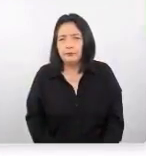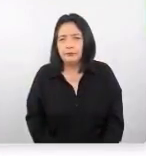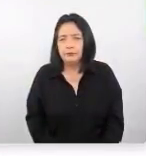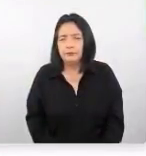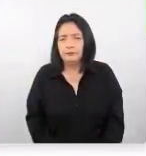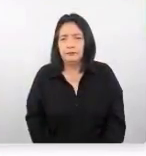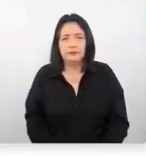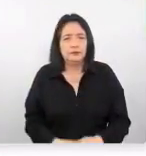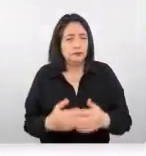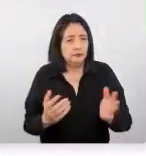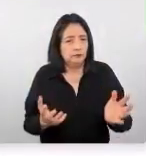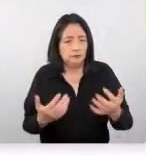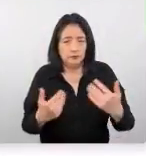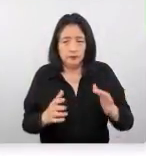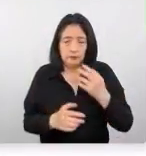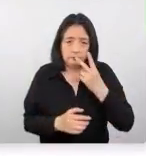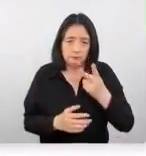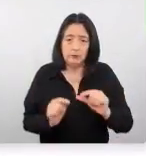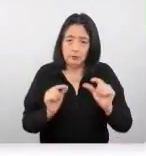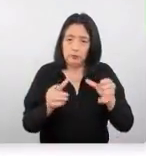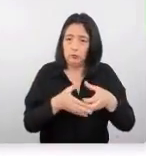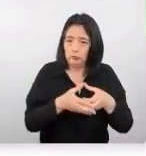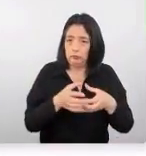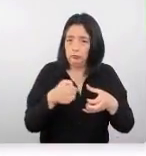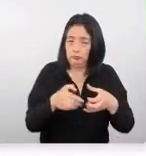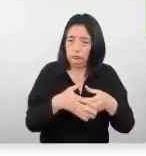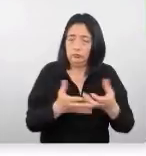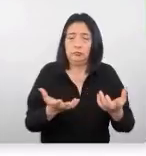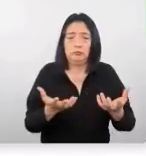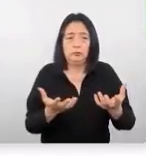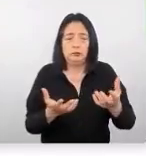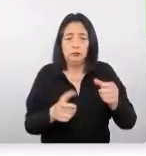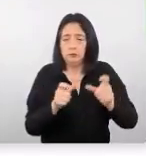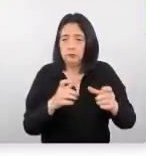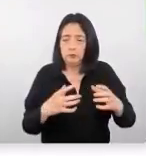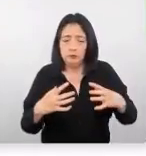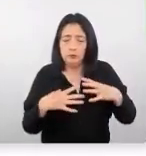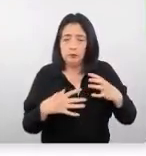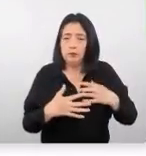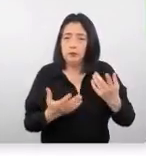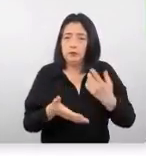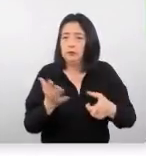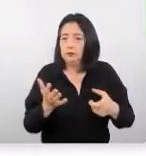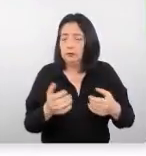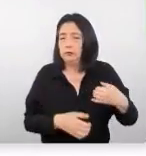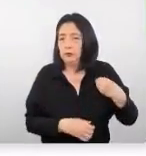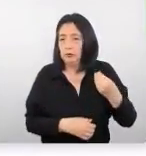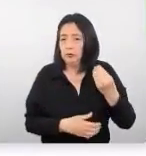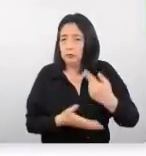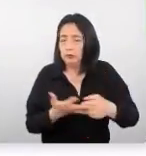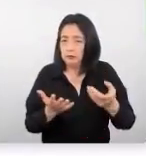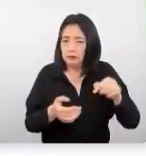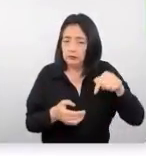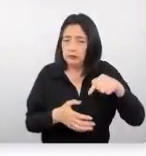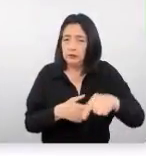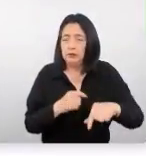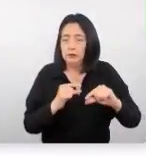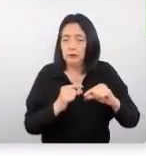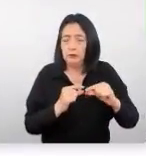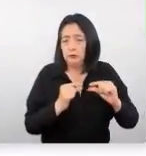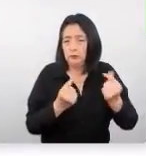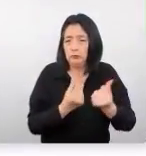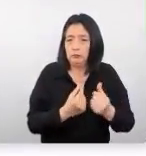de hecho como vimos que hay un grupo importante de vacacionistas millennials que son las personas que pertenecen a este grupo de